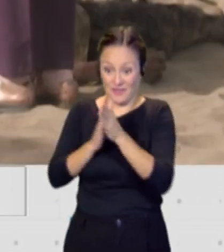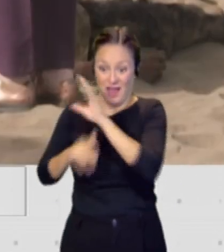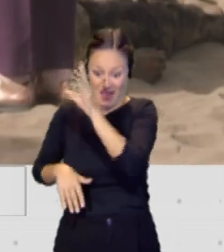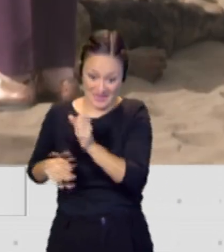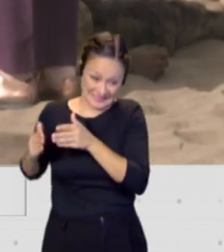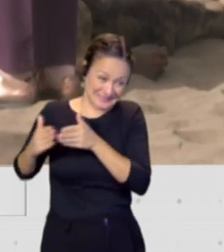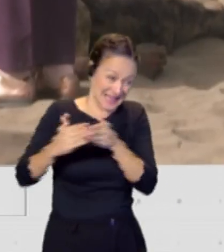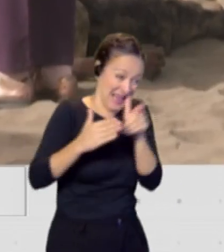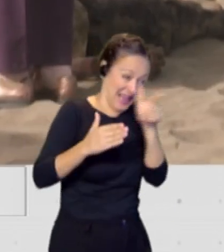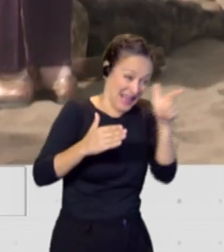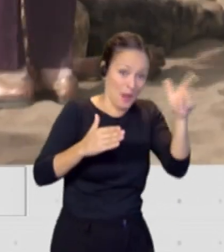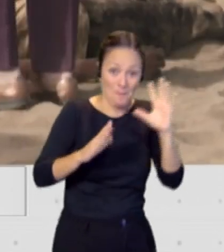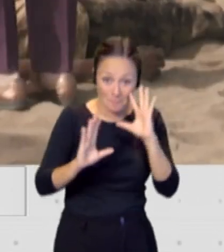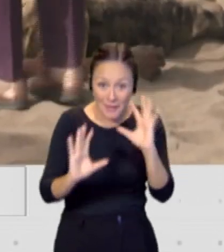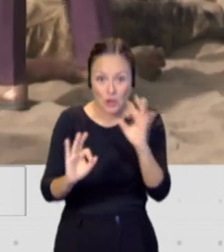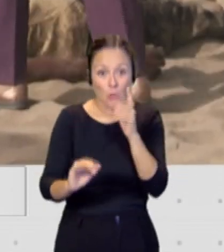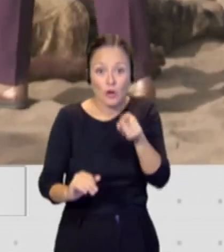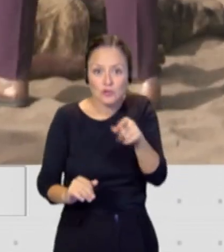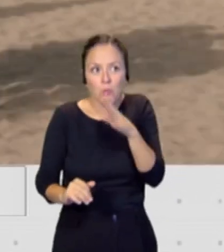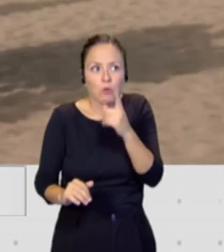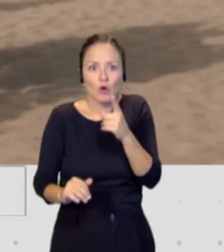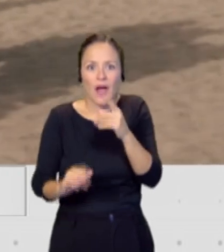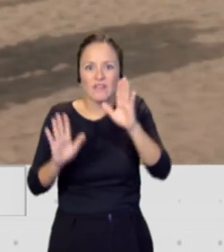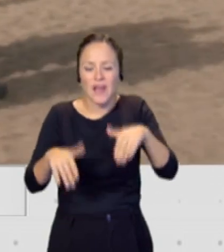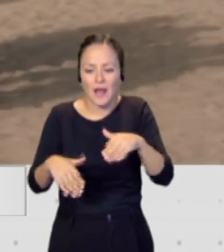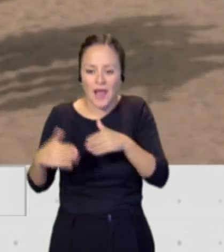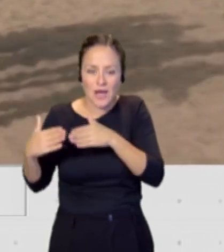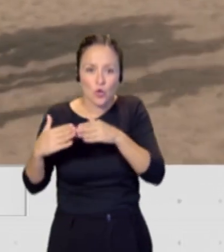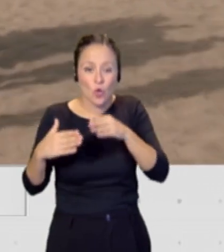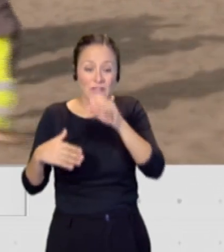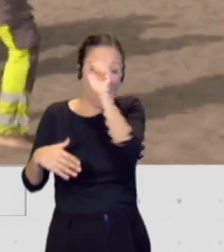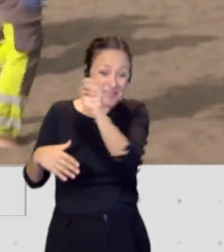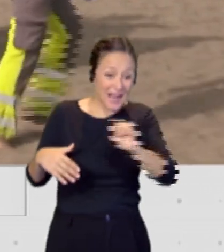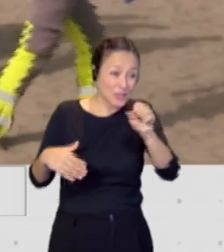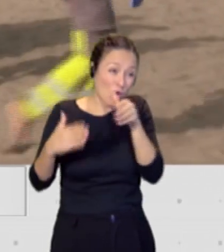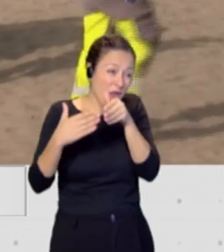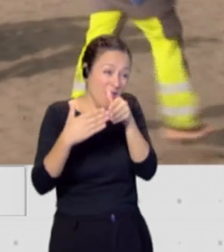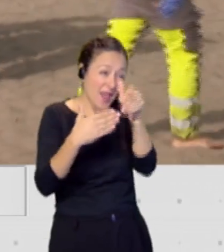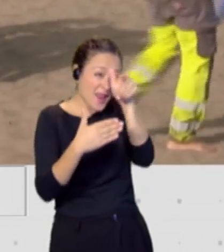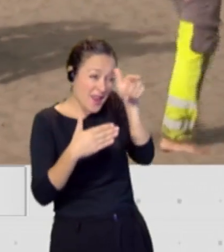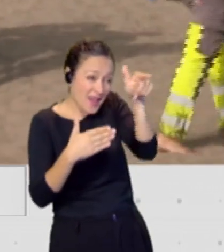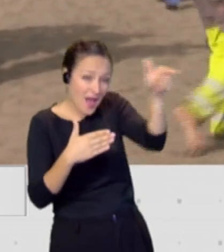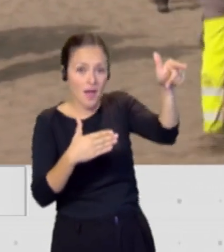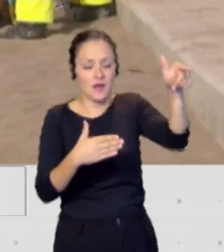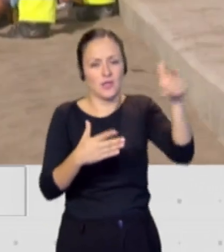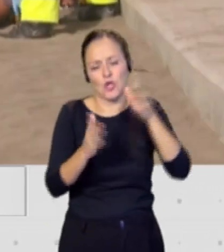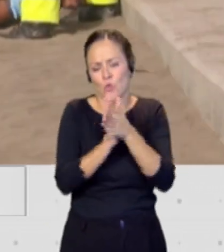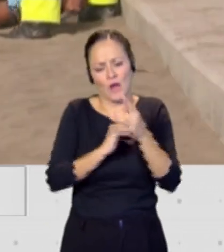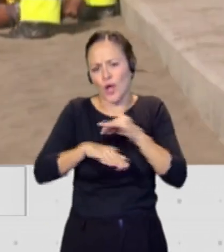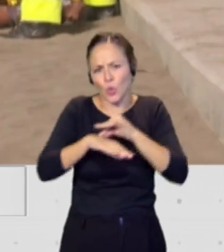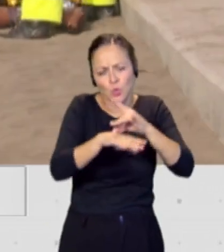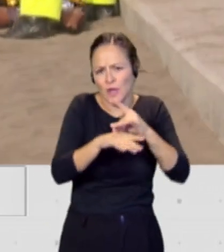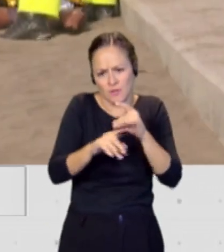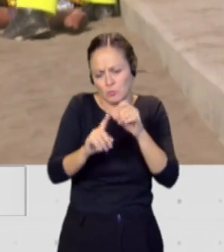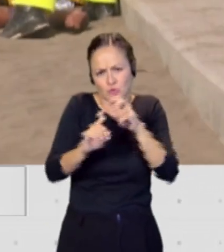de la ruta, esos cayucos que aparecen al final al otro lado del Atlántico. Es una ruta ya oreográfica que es muy